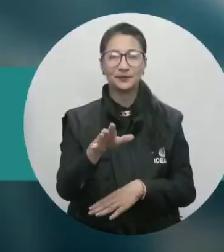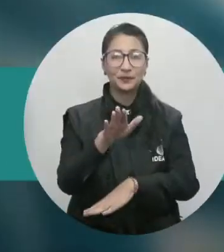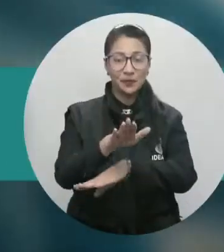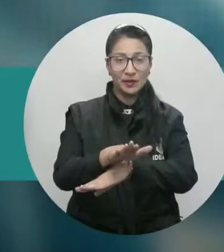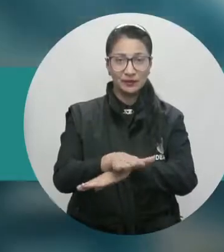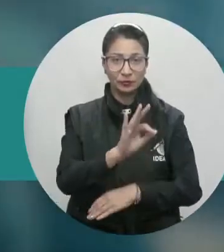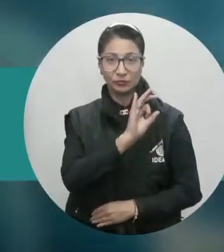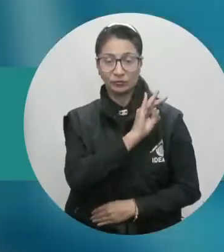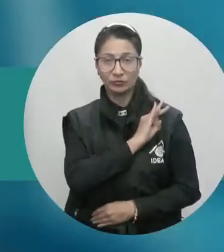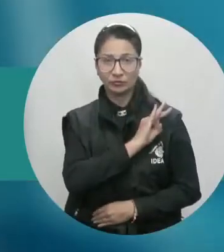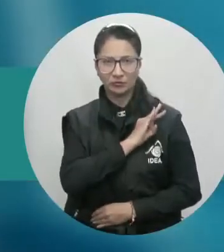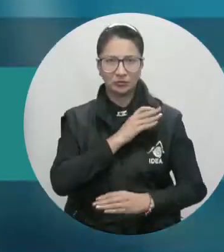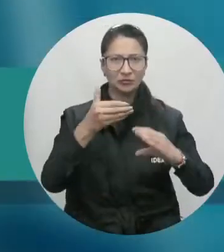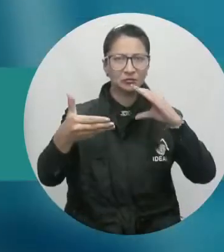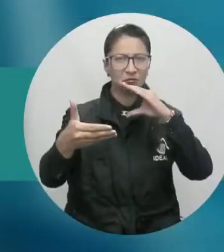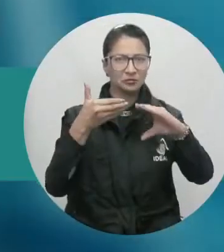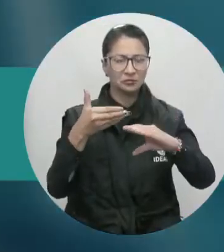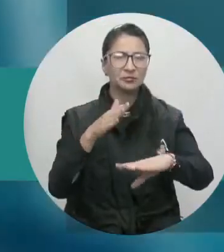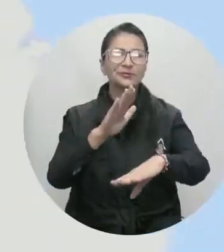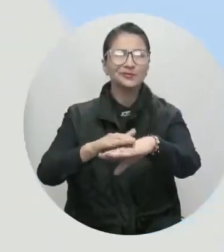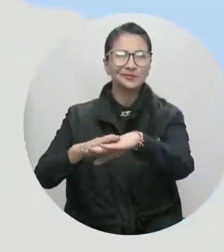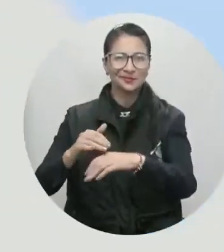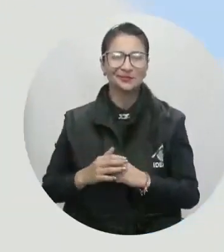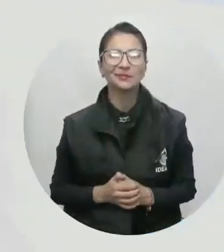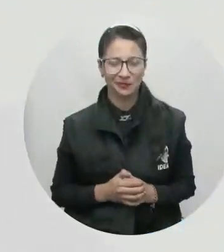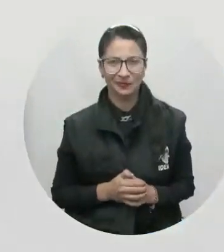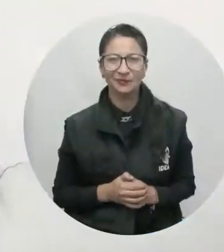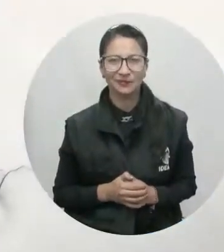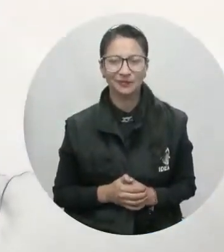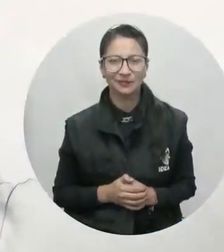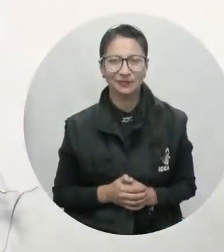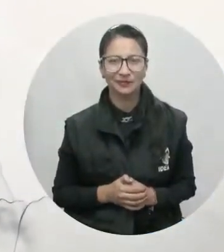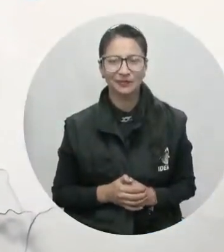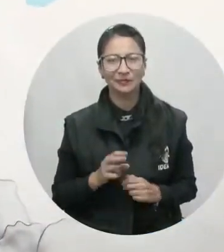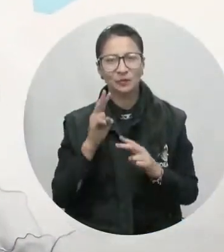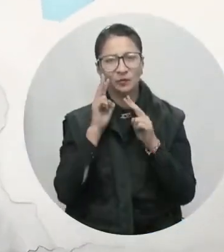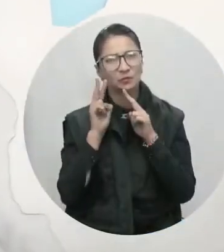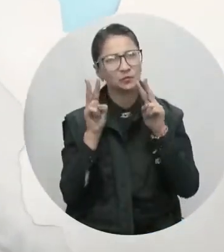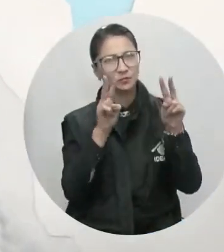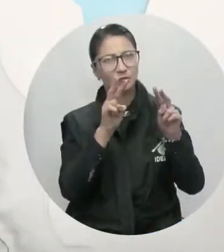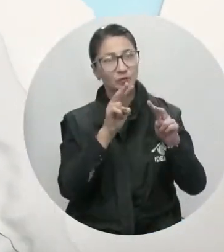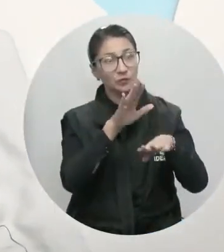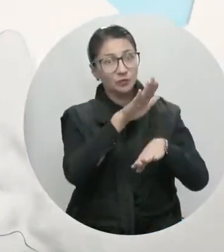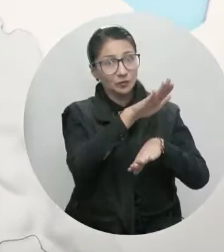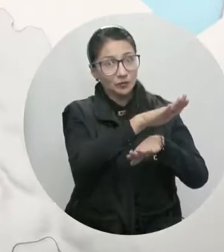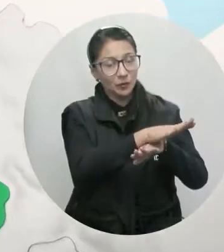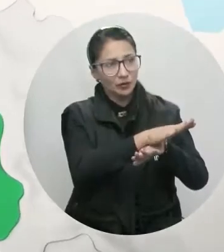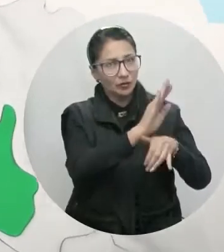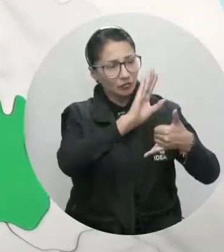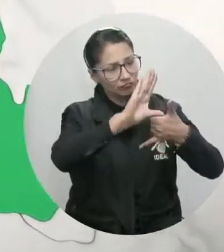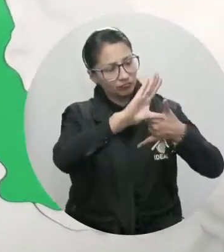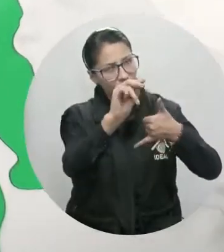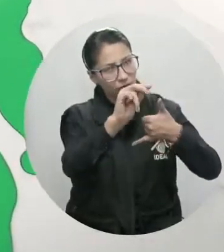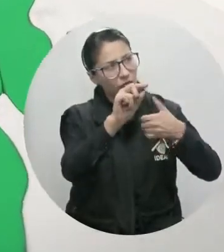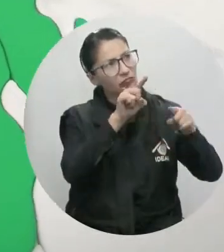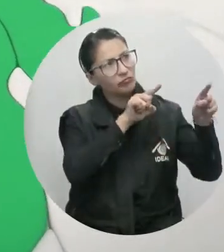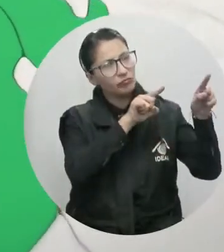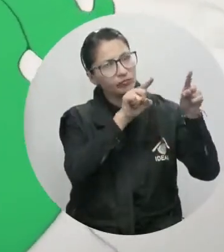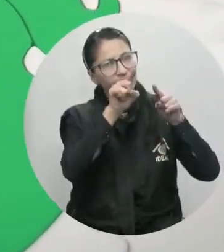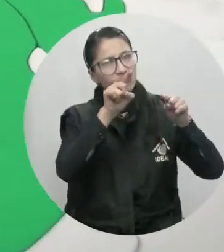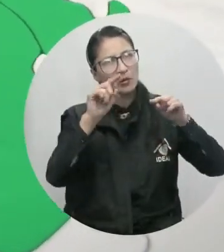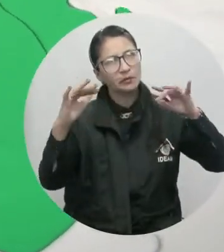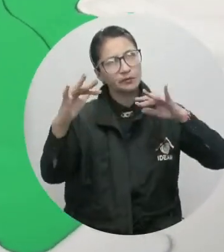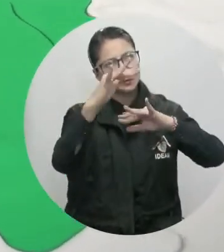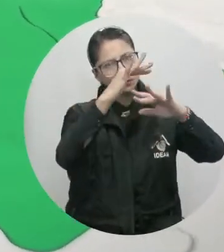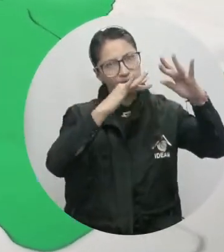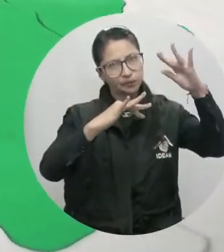de la tarde del sábado. Para las horas de la tarde, Caribe colombiano lucirá manteniendo nubes cubriendo el paisaje